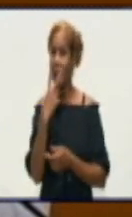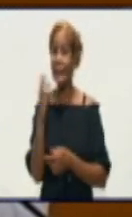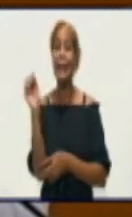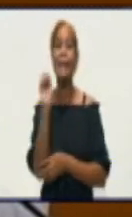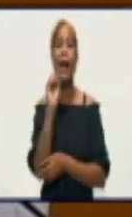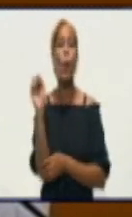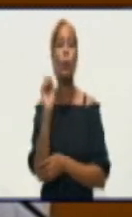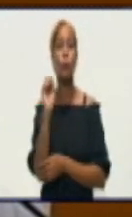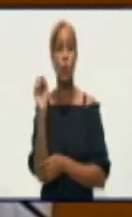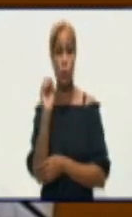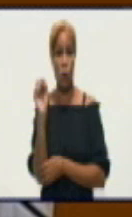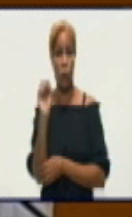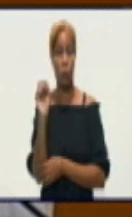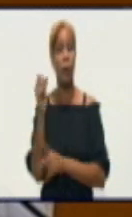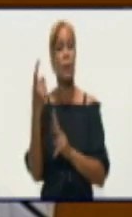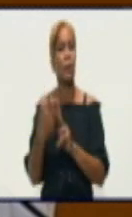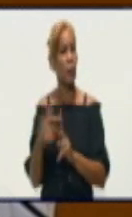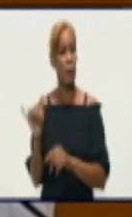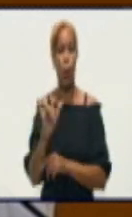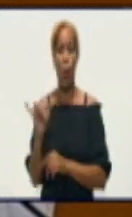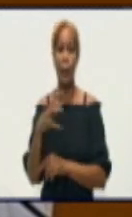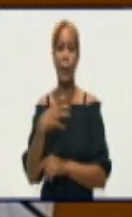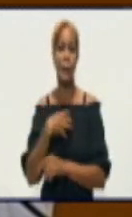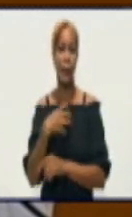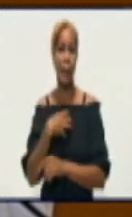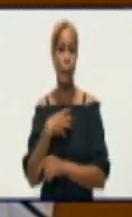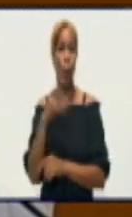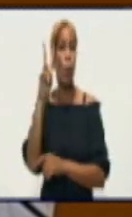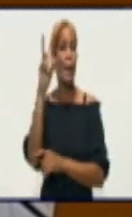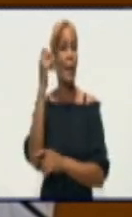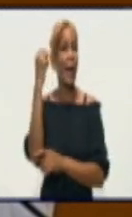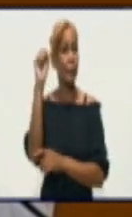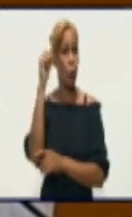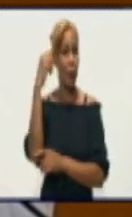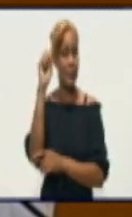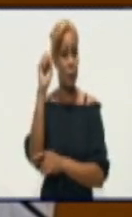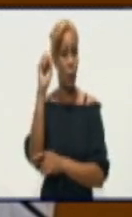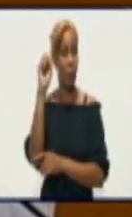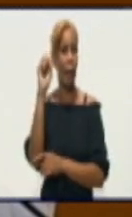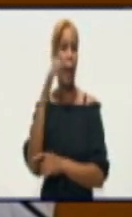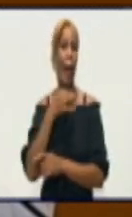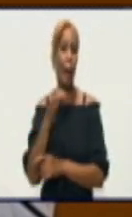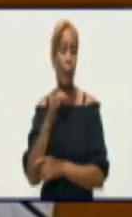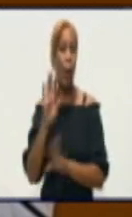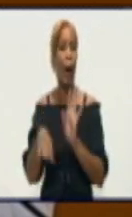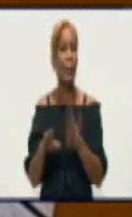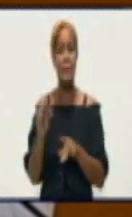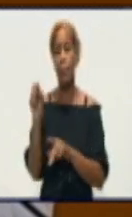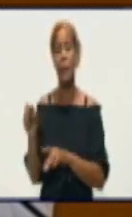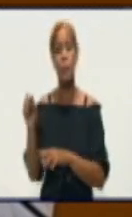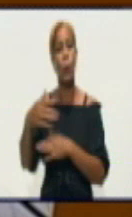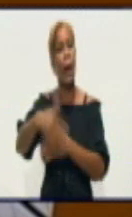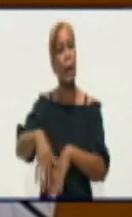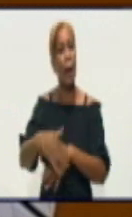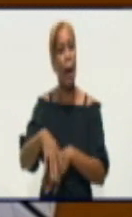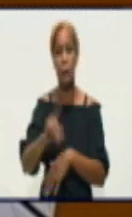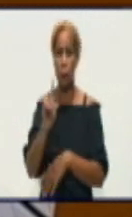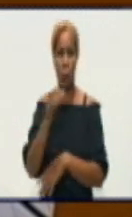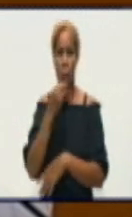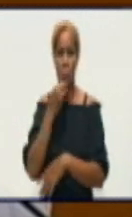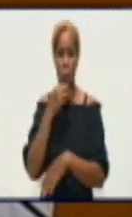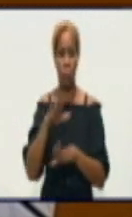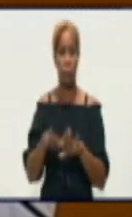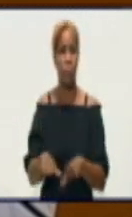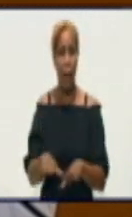Y también tenemos las violaciones del peatón, que están relacionadas también con no cruzar la